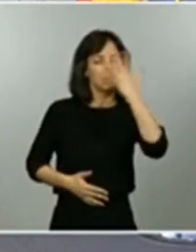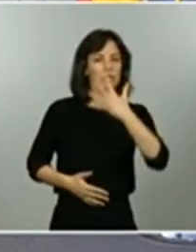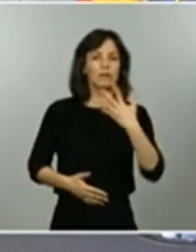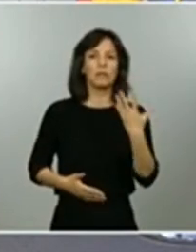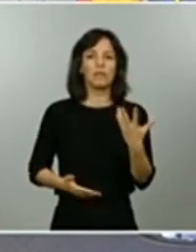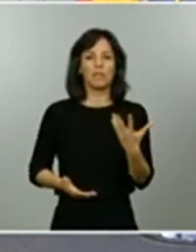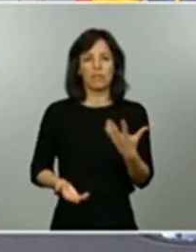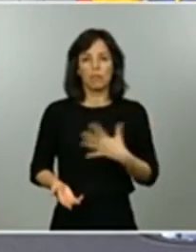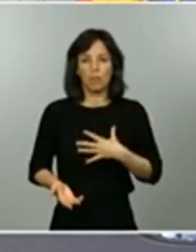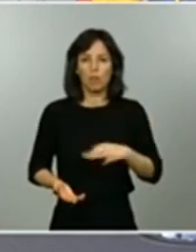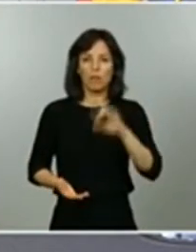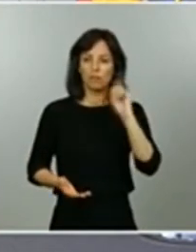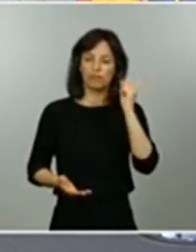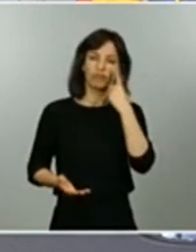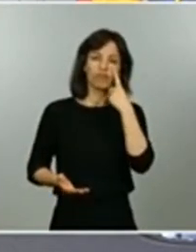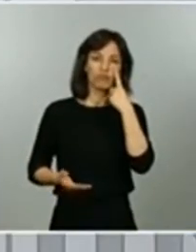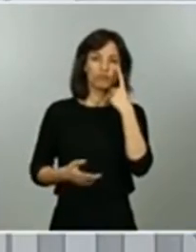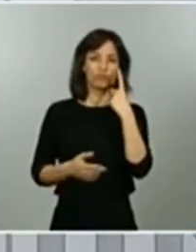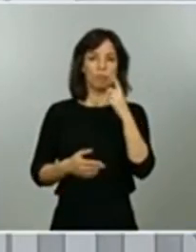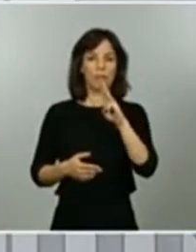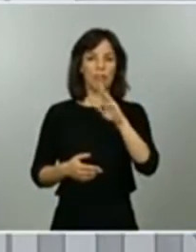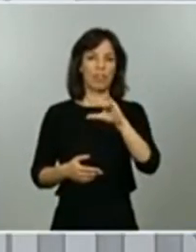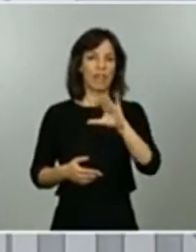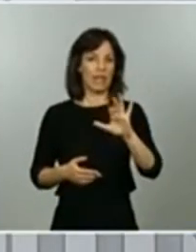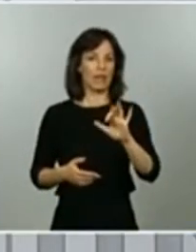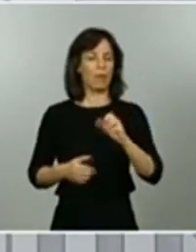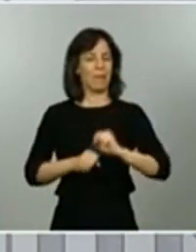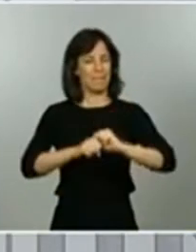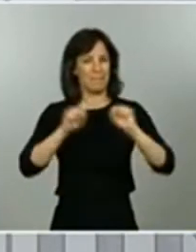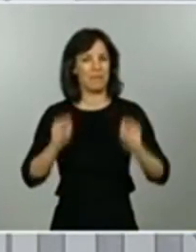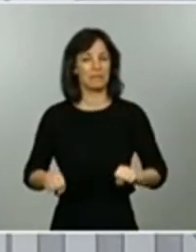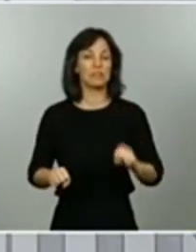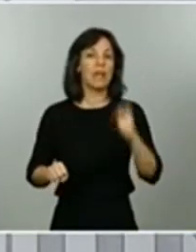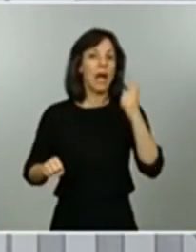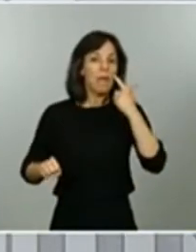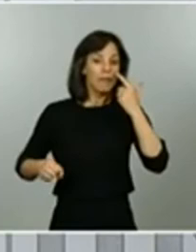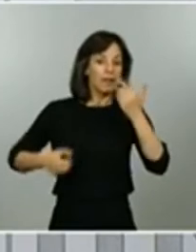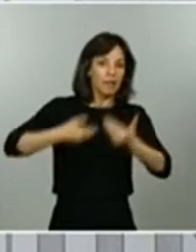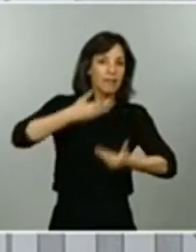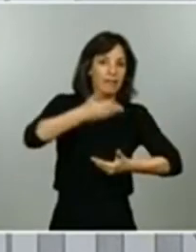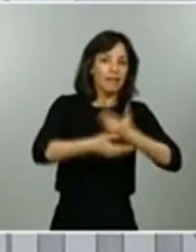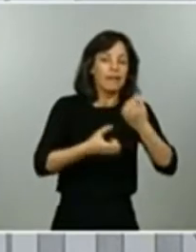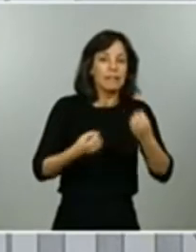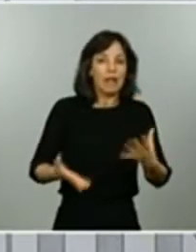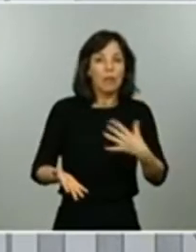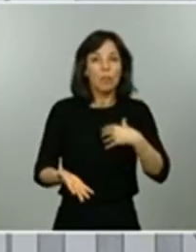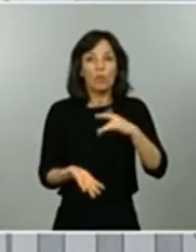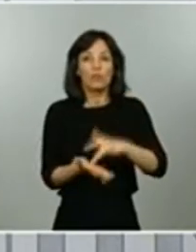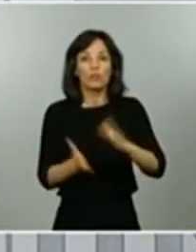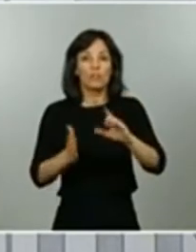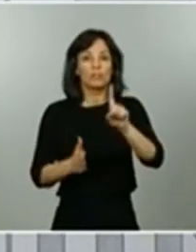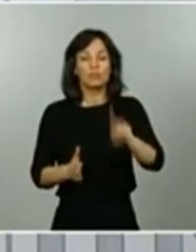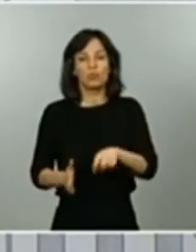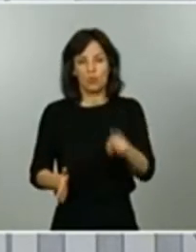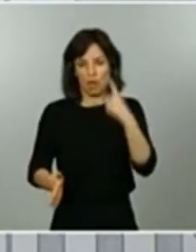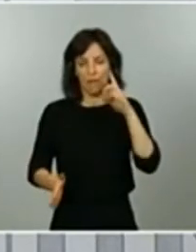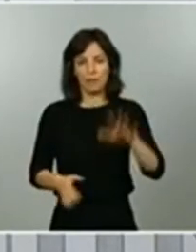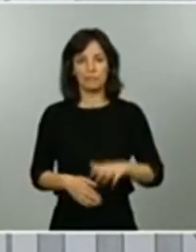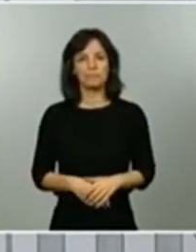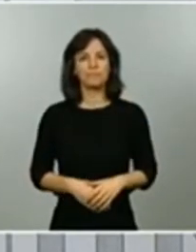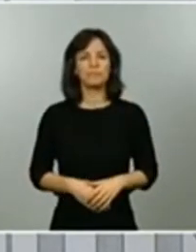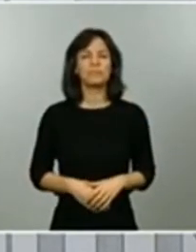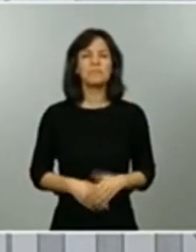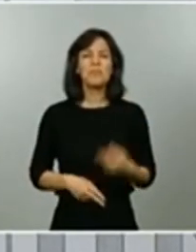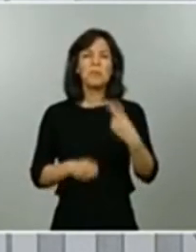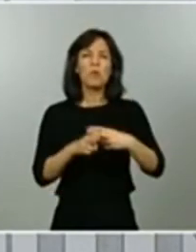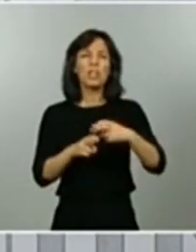diagnosticados con una PCR por lo tanto veremos cómo evolucionan las cosas y veremos si esto se puede producir y yo no quiero entrar en evaluaciones políticas yo